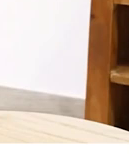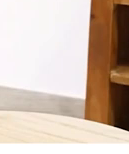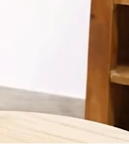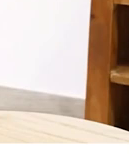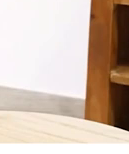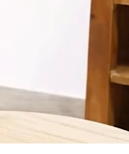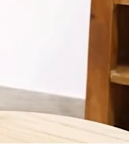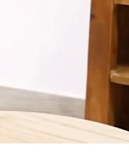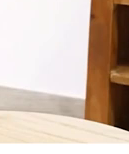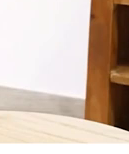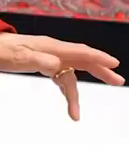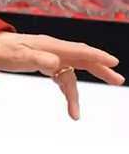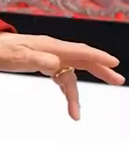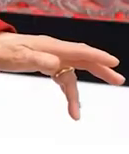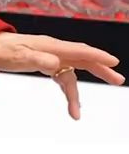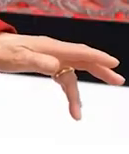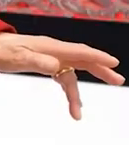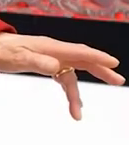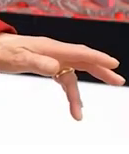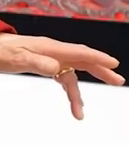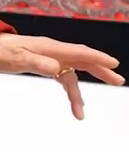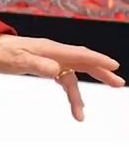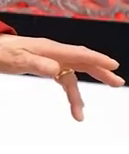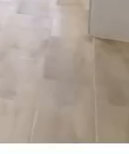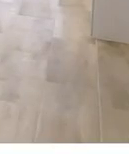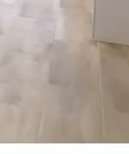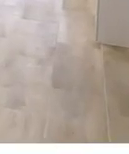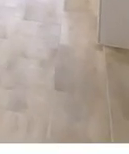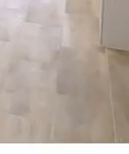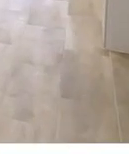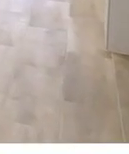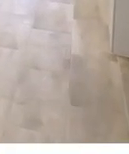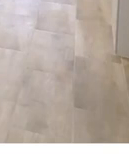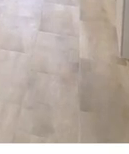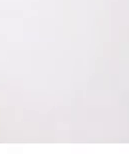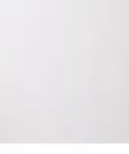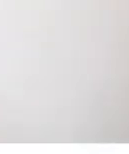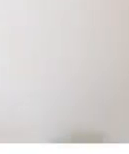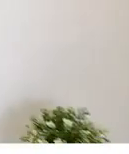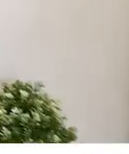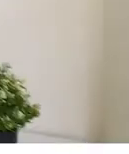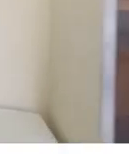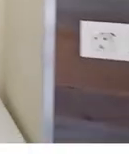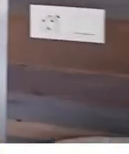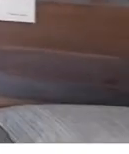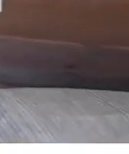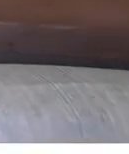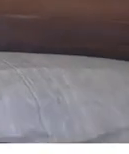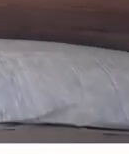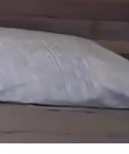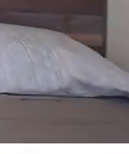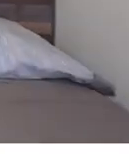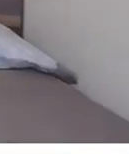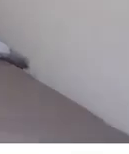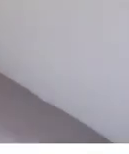incrementado Durante la pandemia A esto hay que añadirle otro dato Los padres estamos preocupados Sobre qué va a pasar con nuestros hijos Cuando